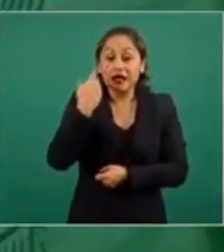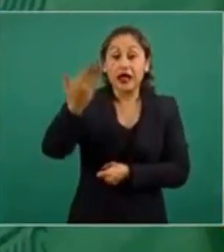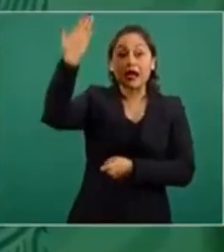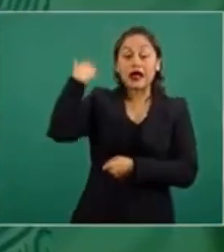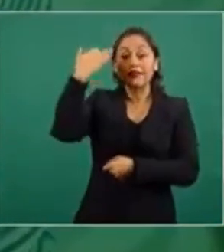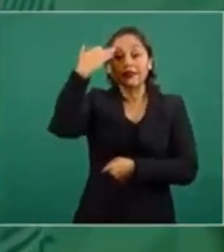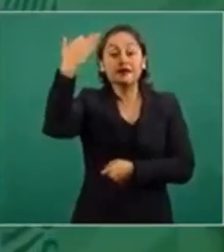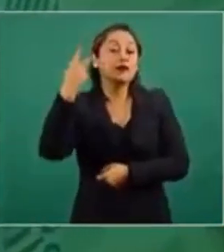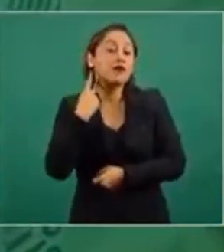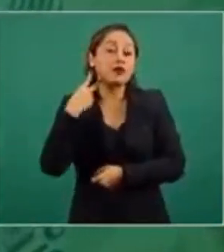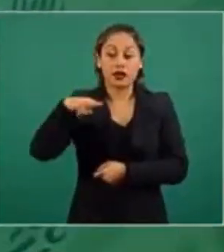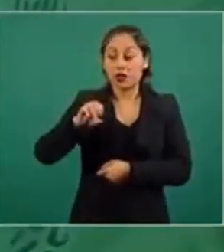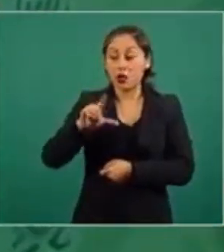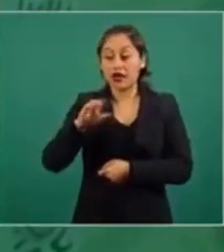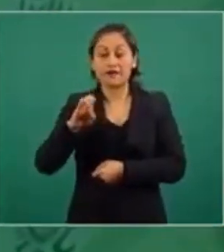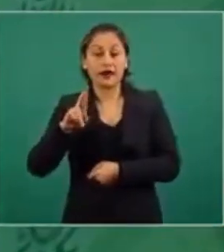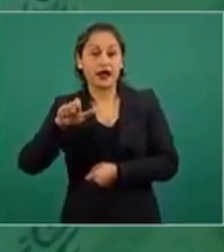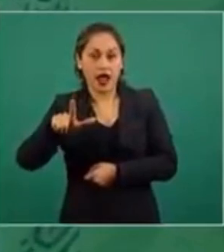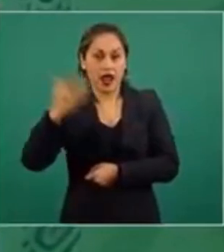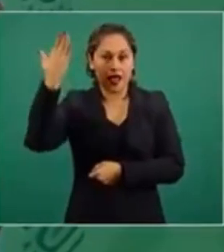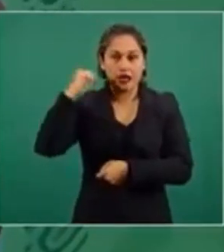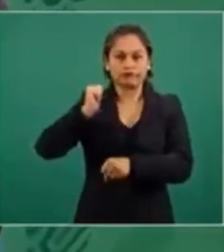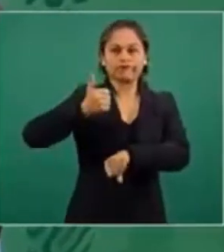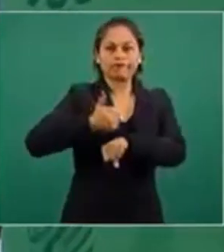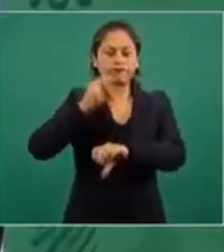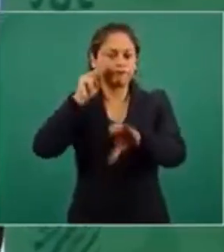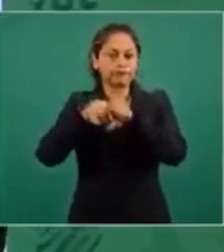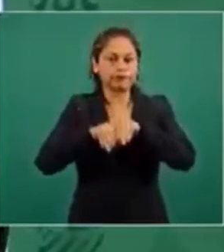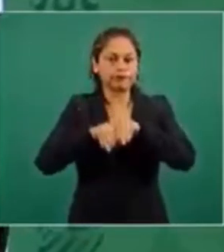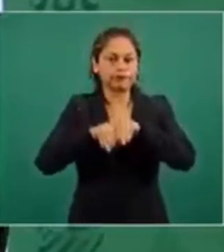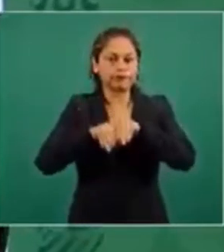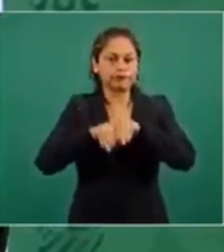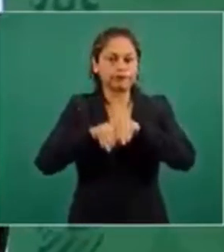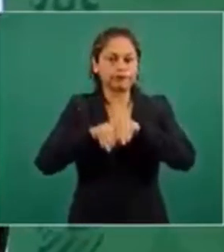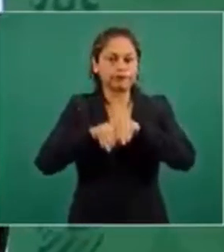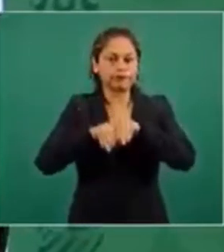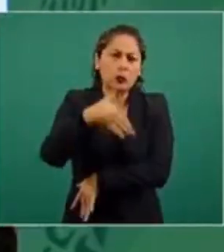neoliberal, cuando se creó lo de la transparencia, que predominó la corrupción.